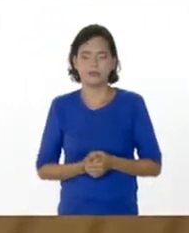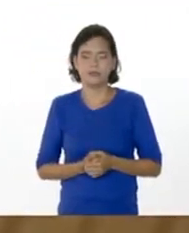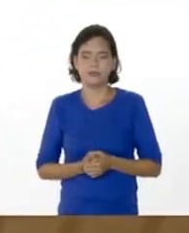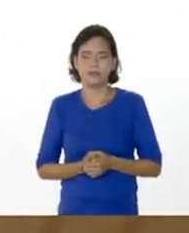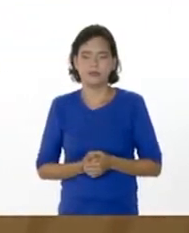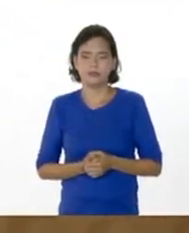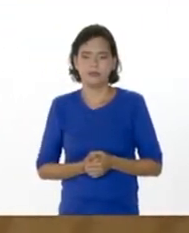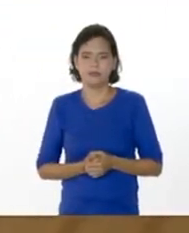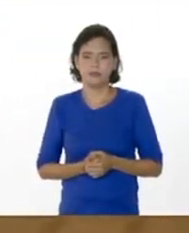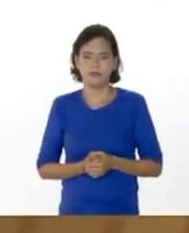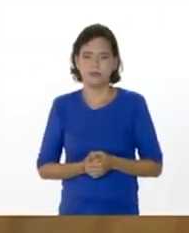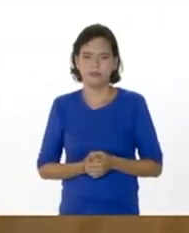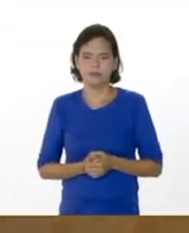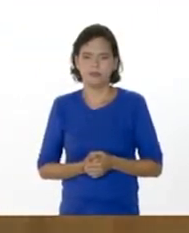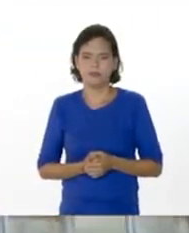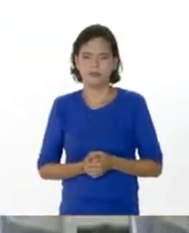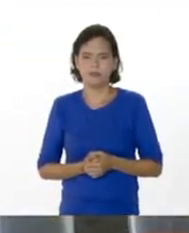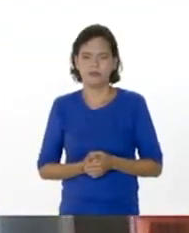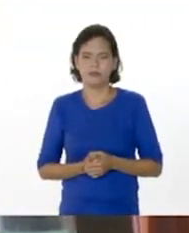¿Ok?